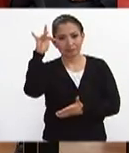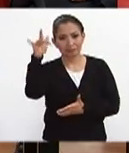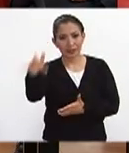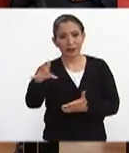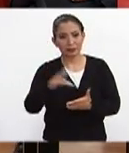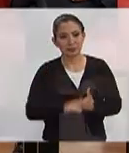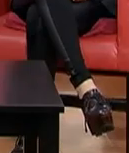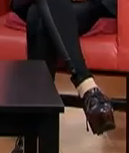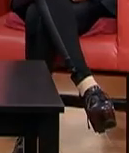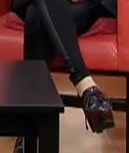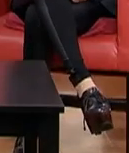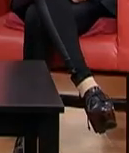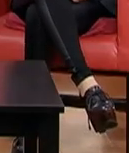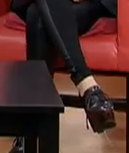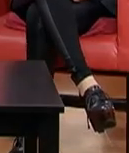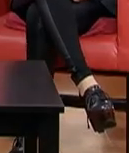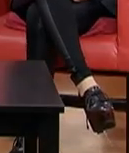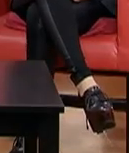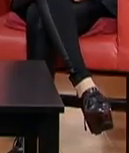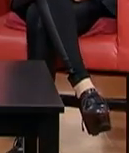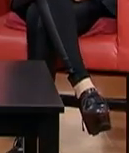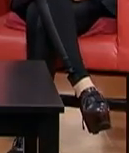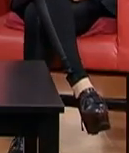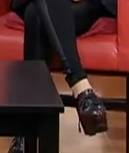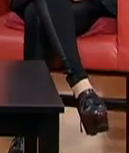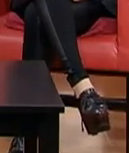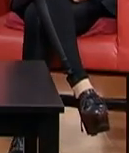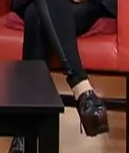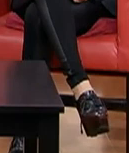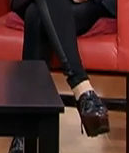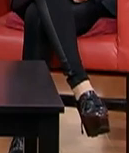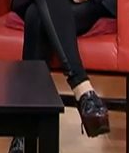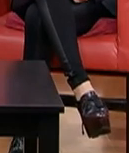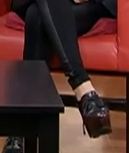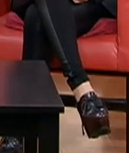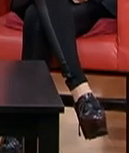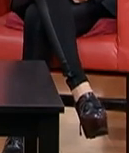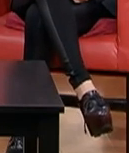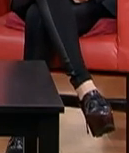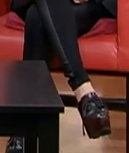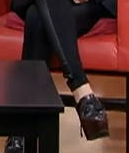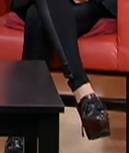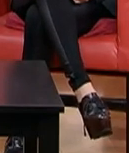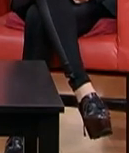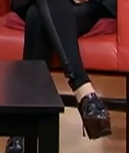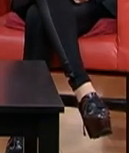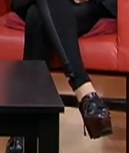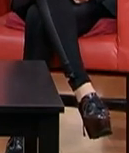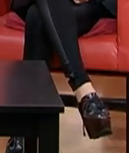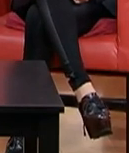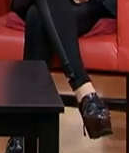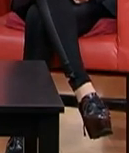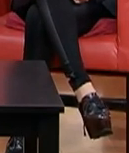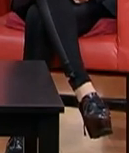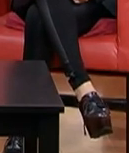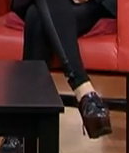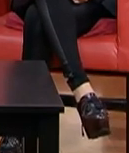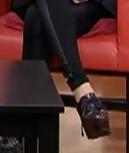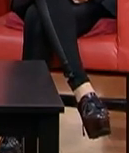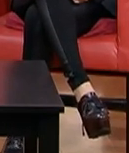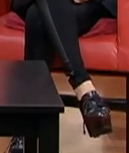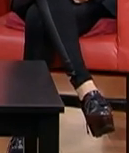y sobre todas las cosas a usted que nos acompañó este es un esfuerzo informativo de televisión educativa y sigamos